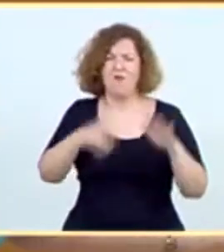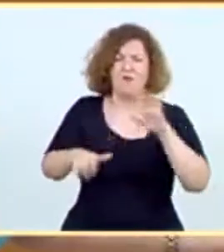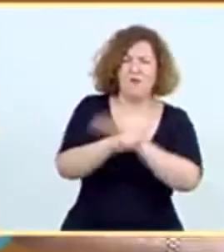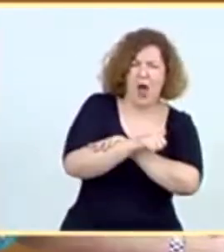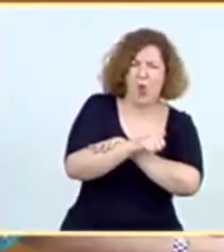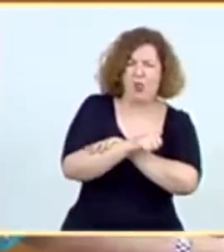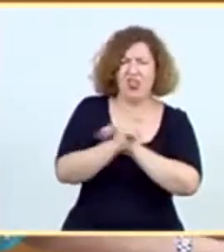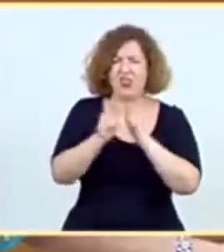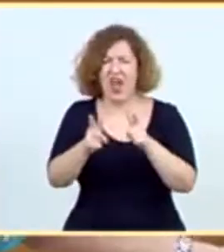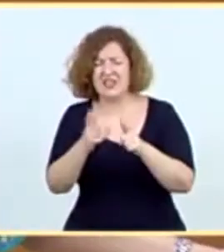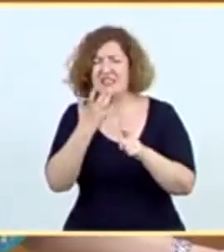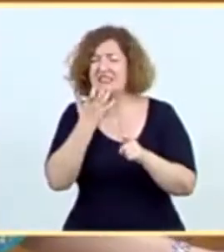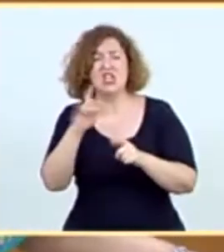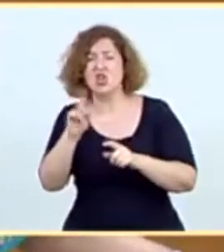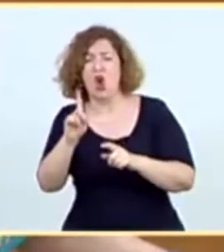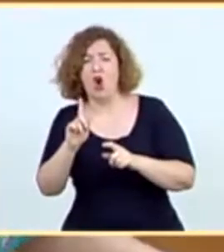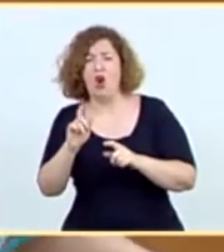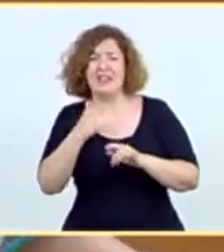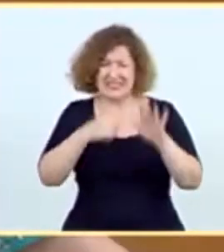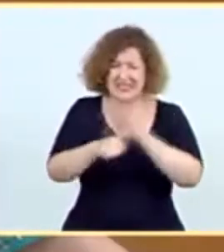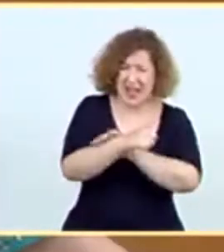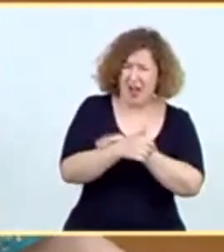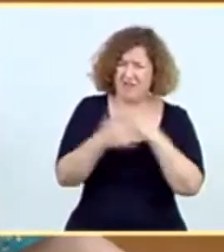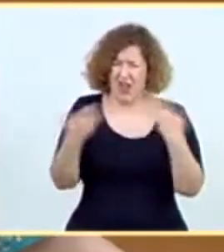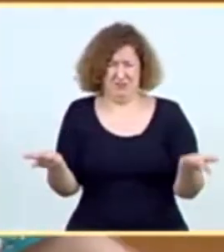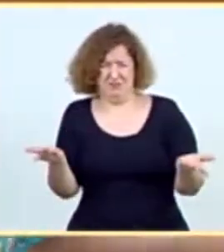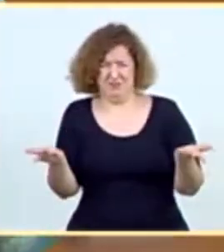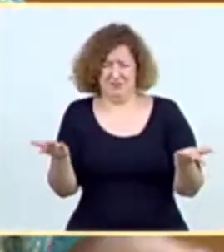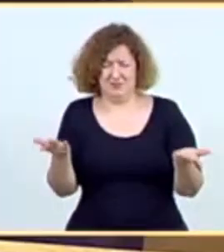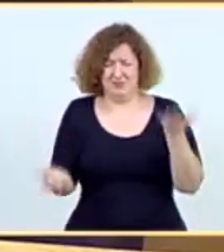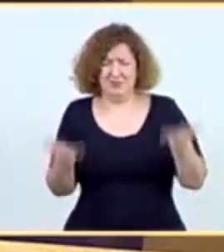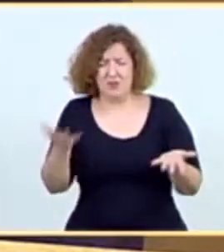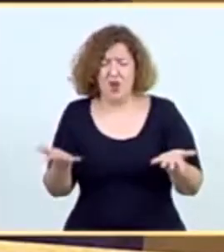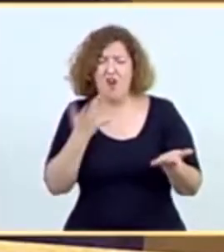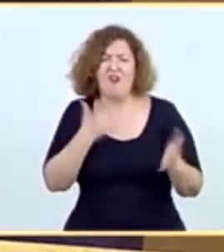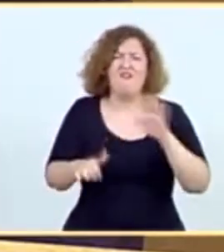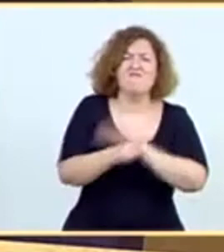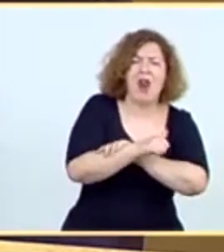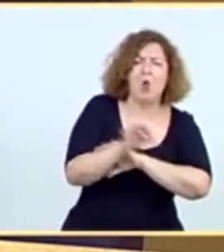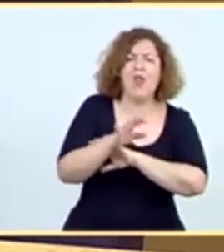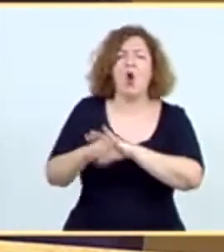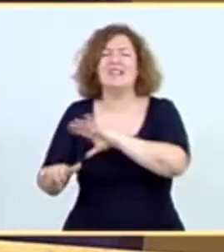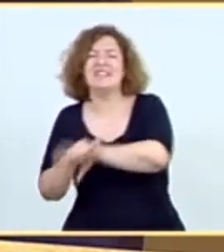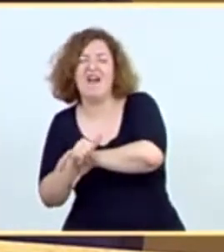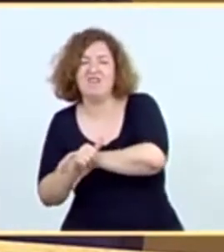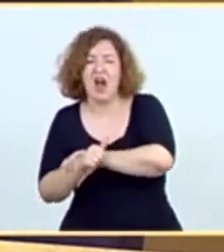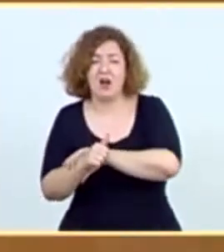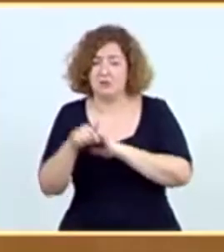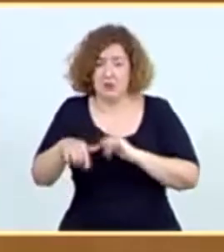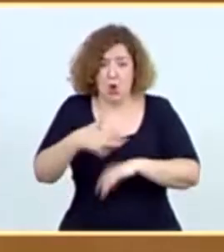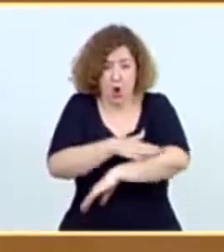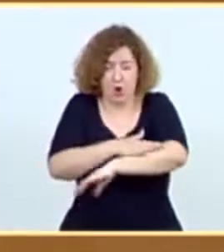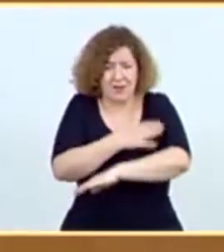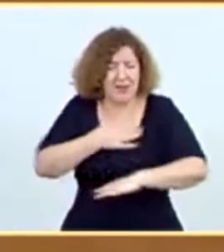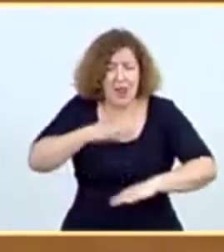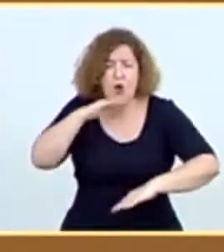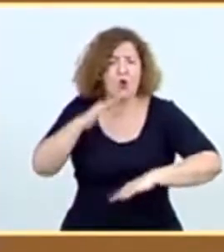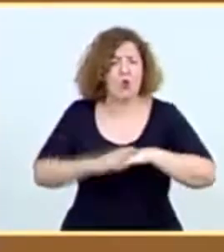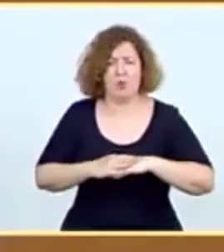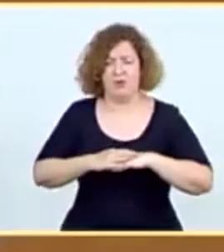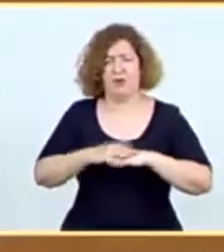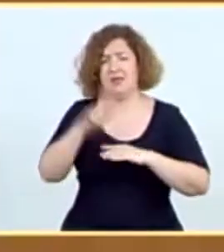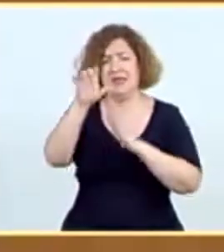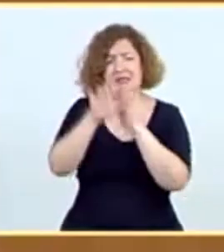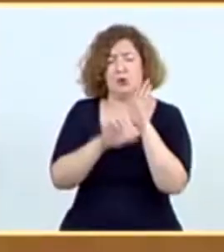pero que si lo damos es una estafa. ¿En qué estamos, señoría? En el fraude o en estafa. Este gobierno no está en ninguna de las dos. Este gobierno está por cumplir con el